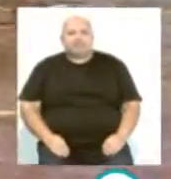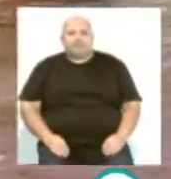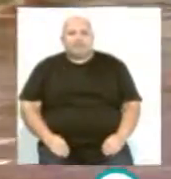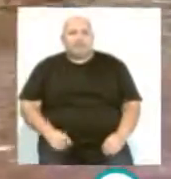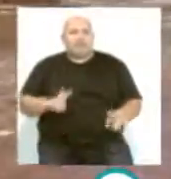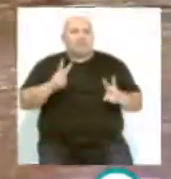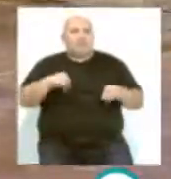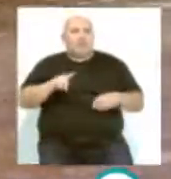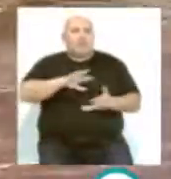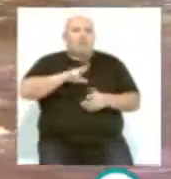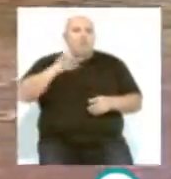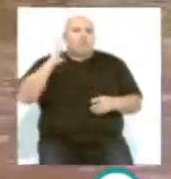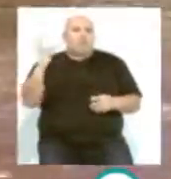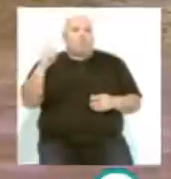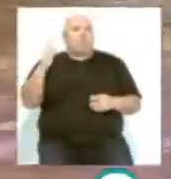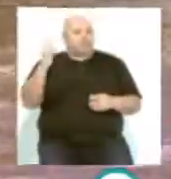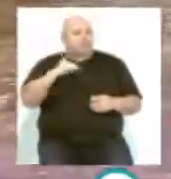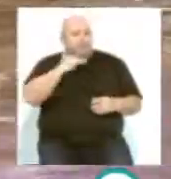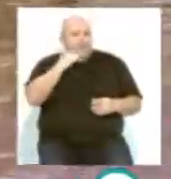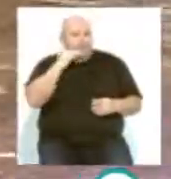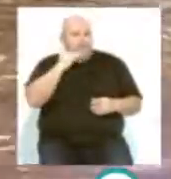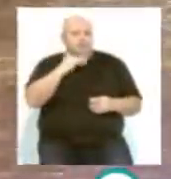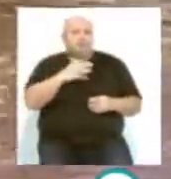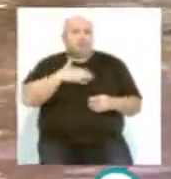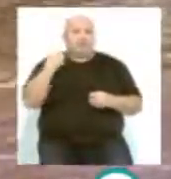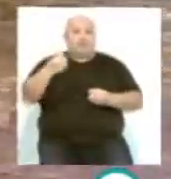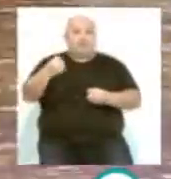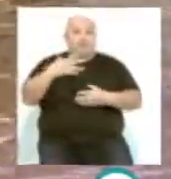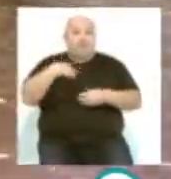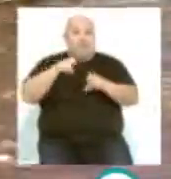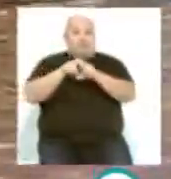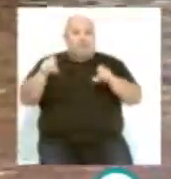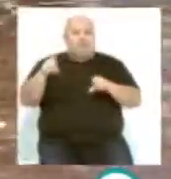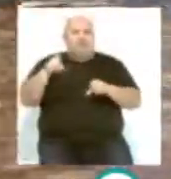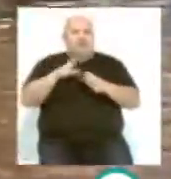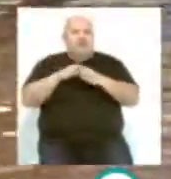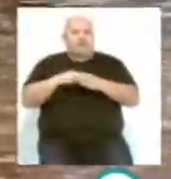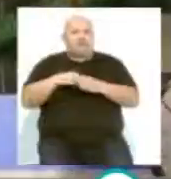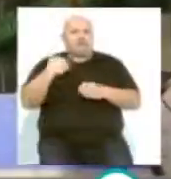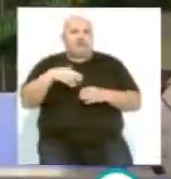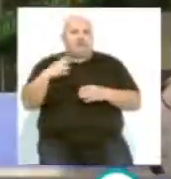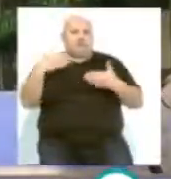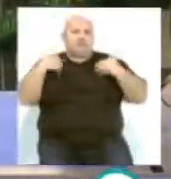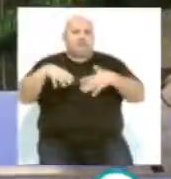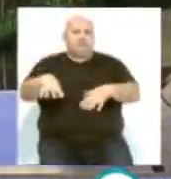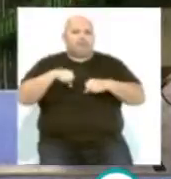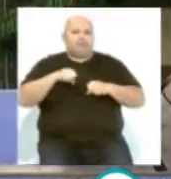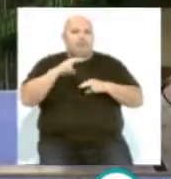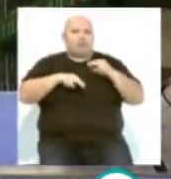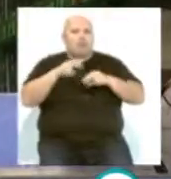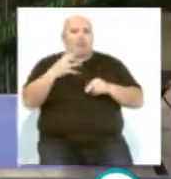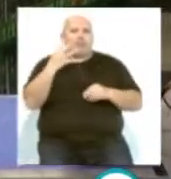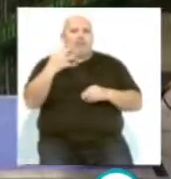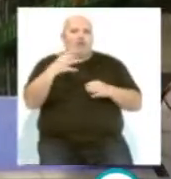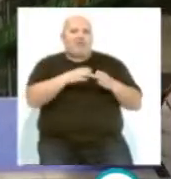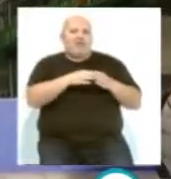No es una gran noticia, pero es una noticia. Según ha informado la propia empresa estatal, Navantia se hará cargo de la construcción de